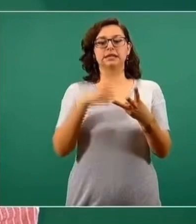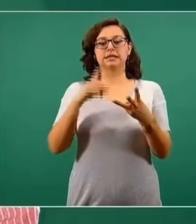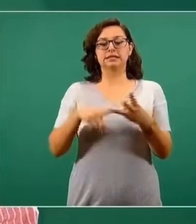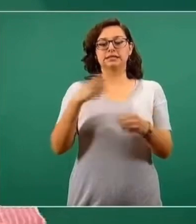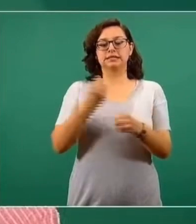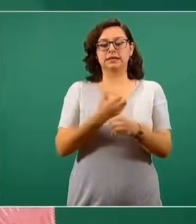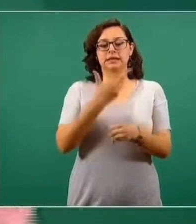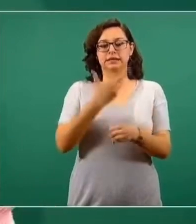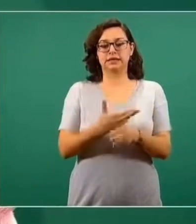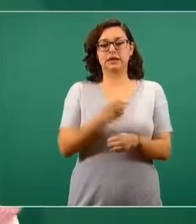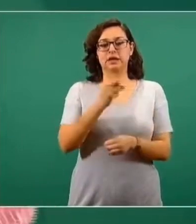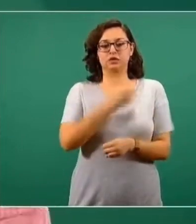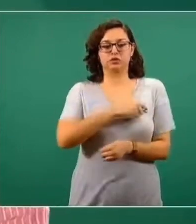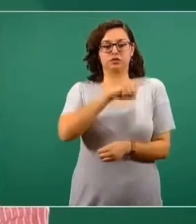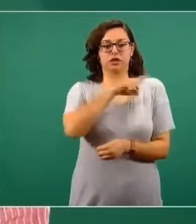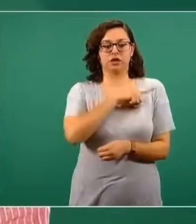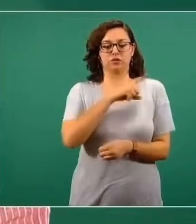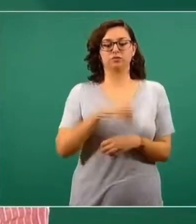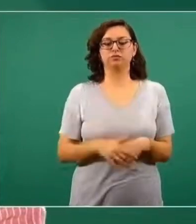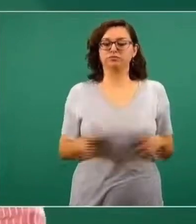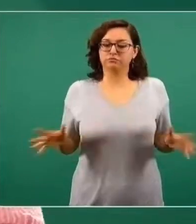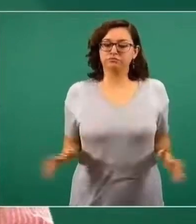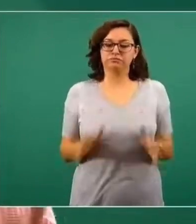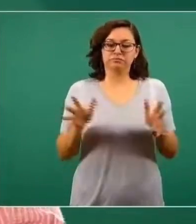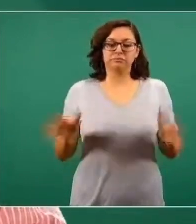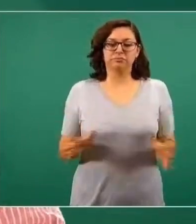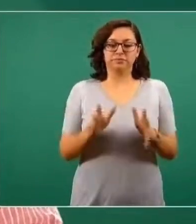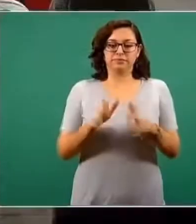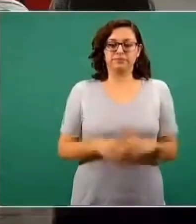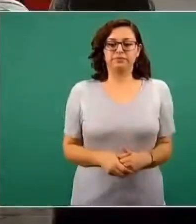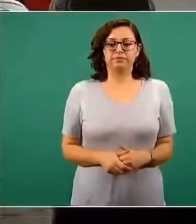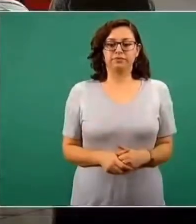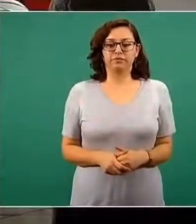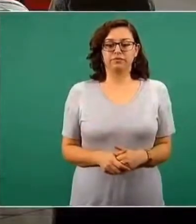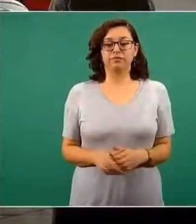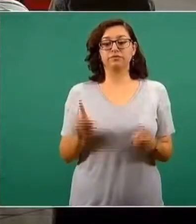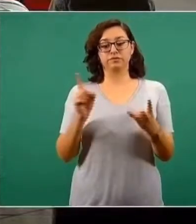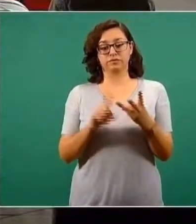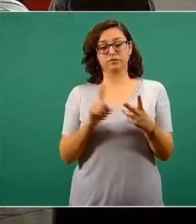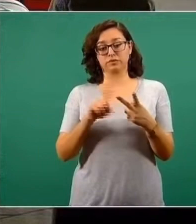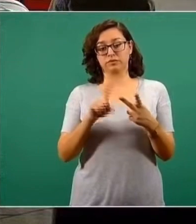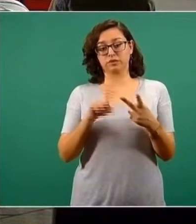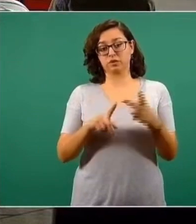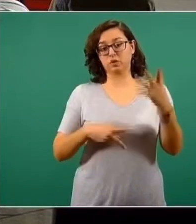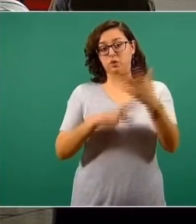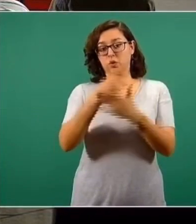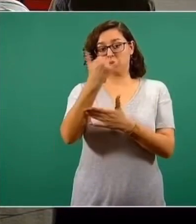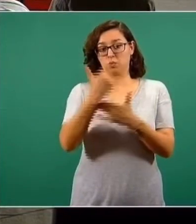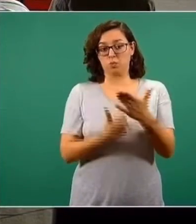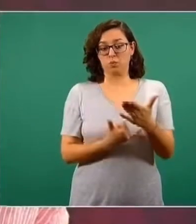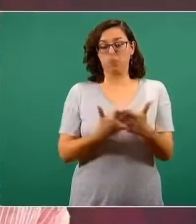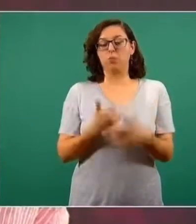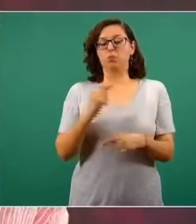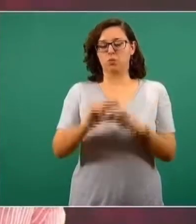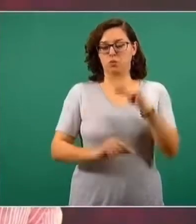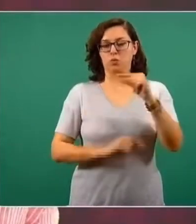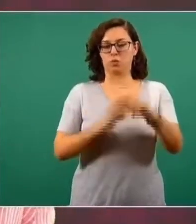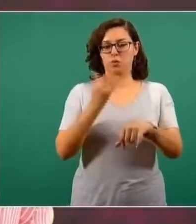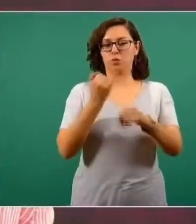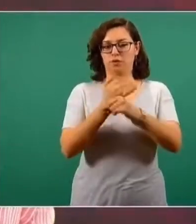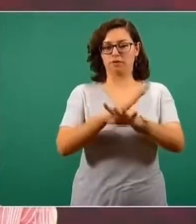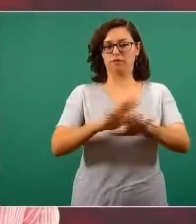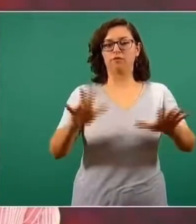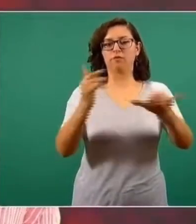Alcocer, que ha impulsado todo esto. Y el segundo que no quiero dejar de mencionar, aunque iremos platicando